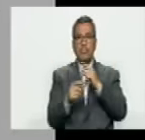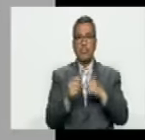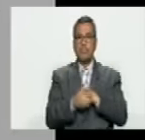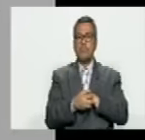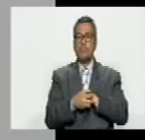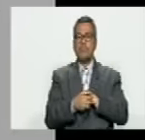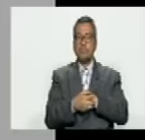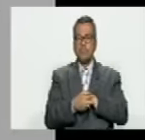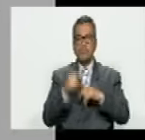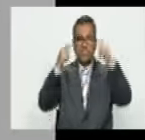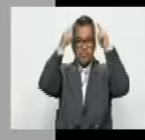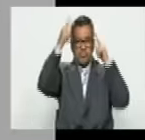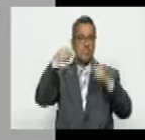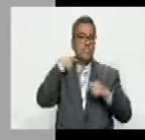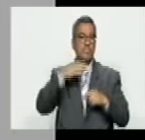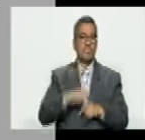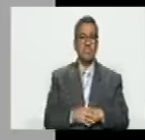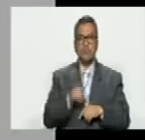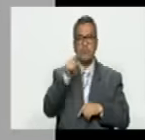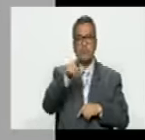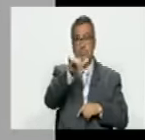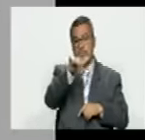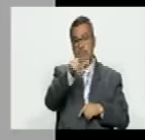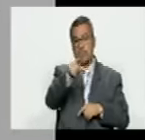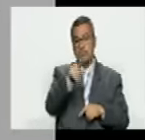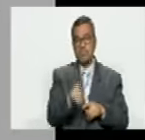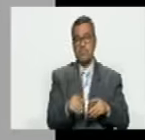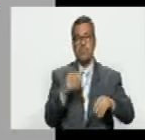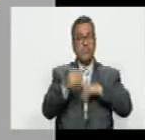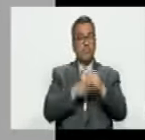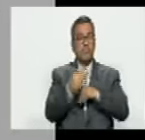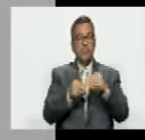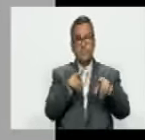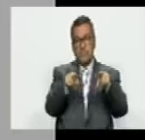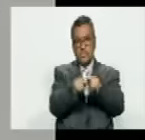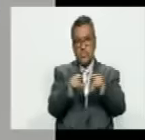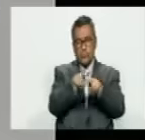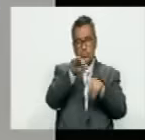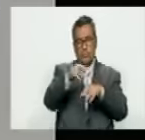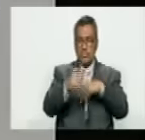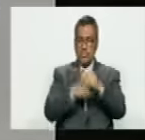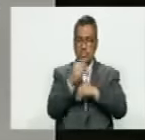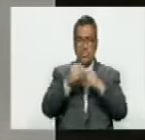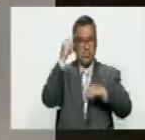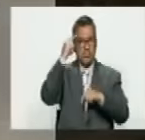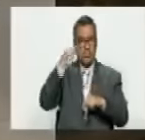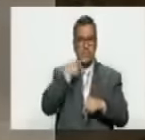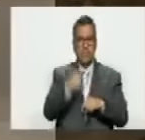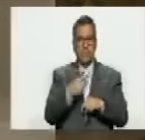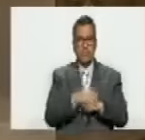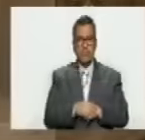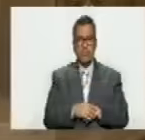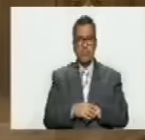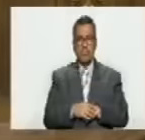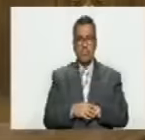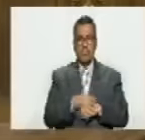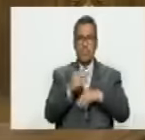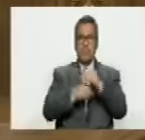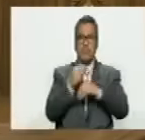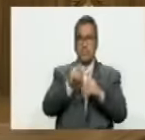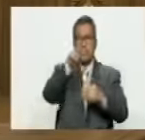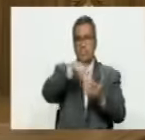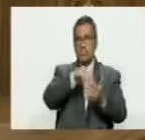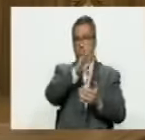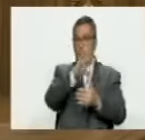que Chávez estaba perdido y este es el mismo first time que está haciendo exacto a lo mismo ahora está repitiendo la misma estrategia lo que hizo en el